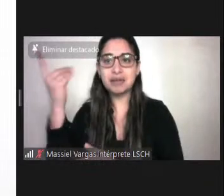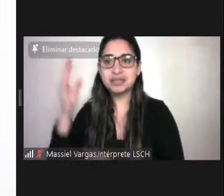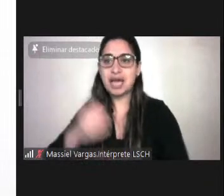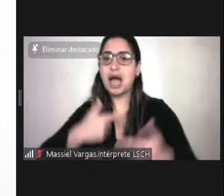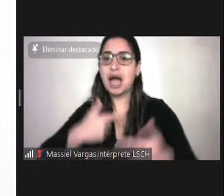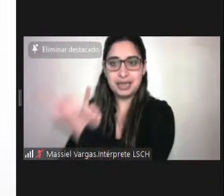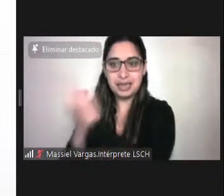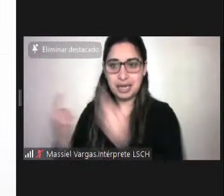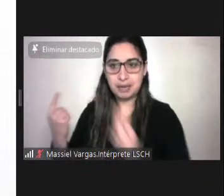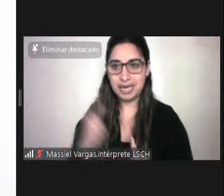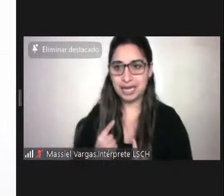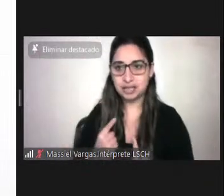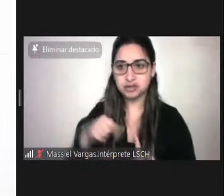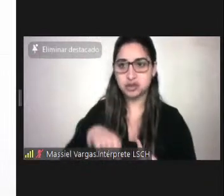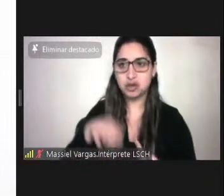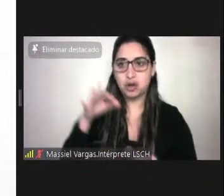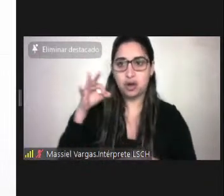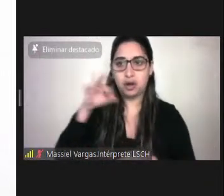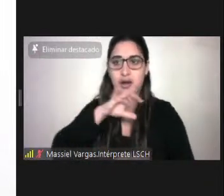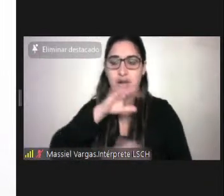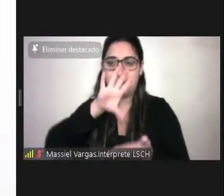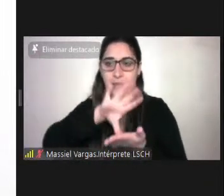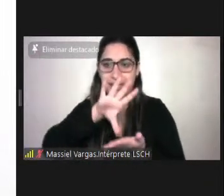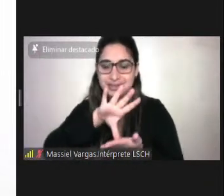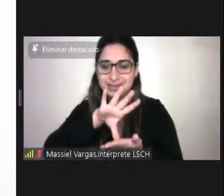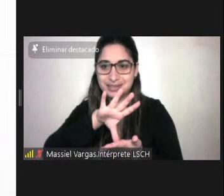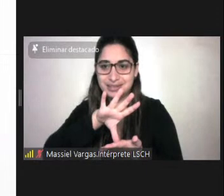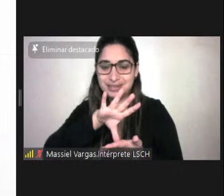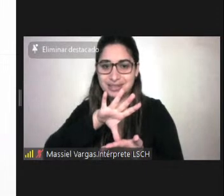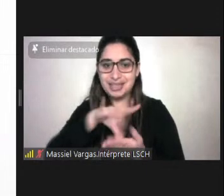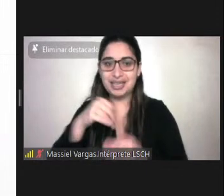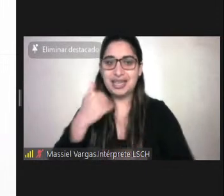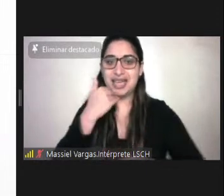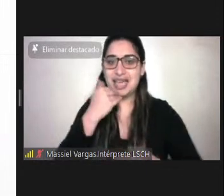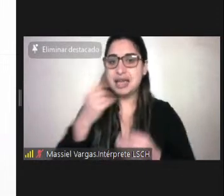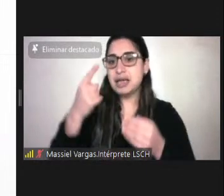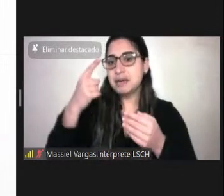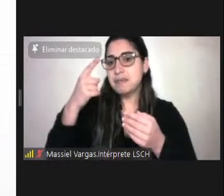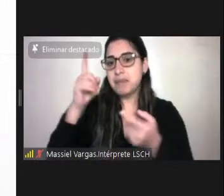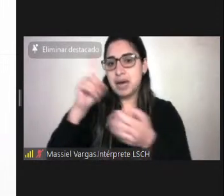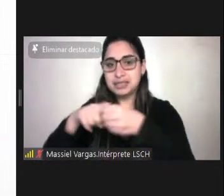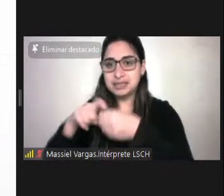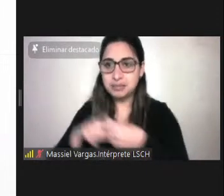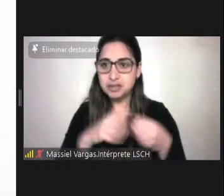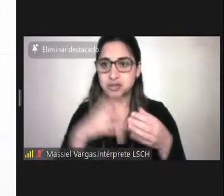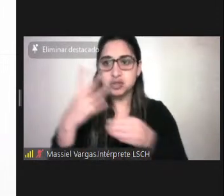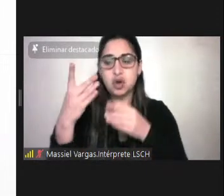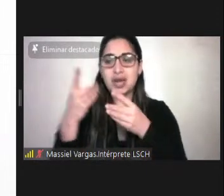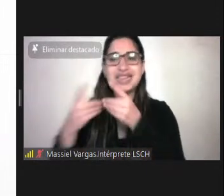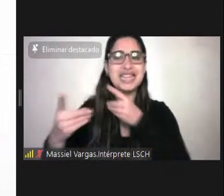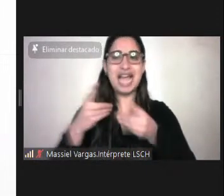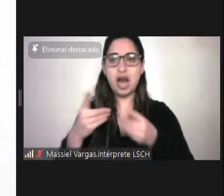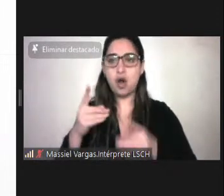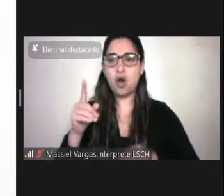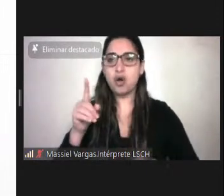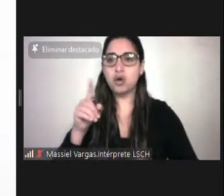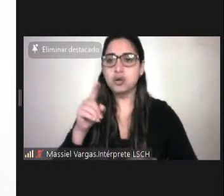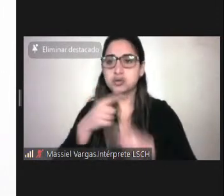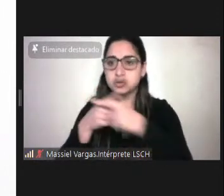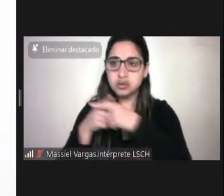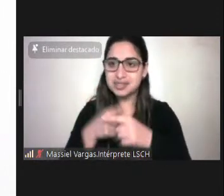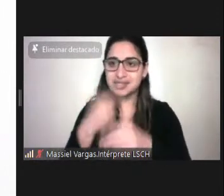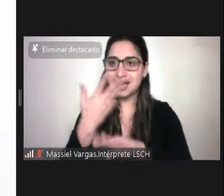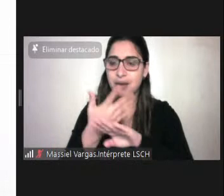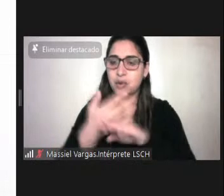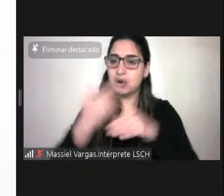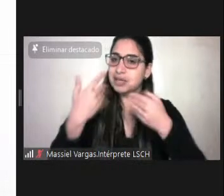etcétera. En esa misma mujer. ¿Ya? Y la participación y la diálogo social son relevantes, porque las políticas que se